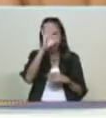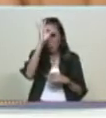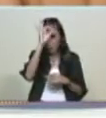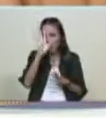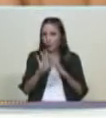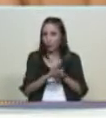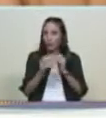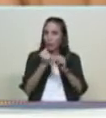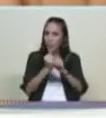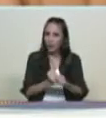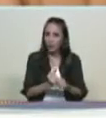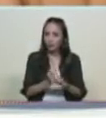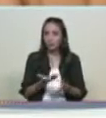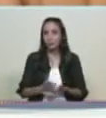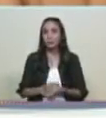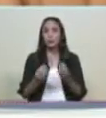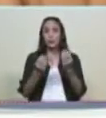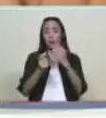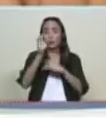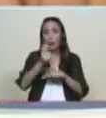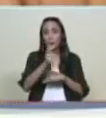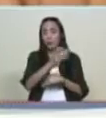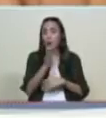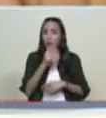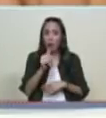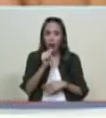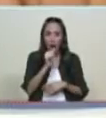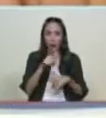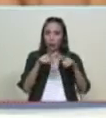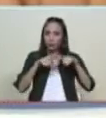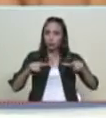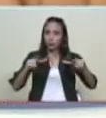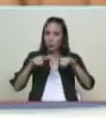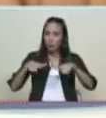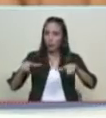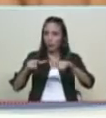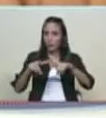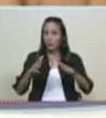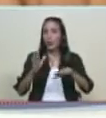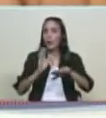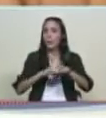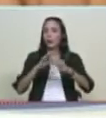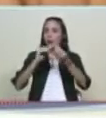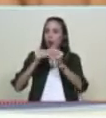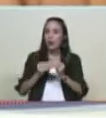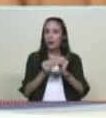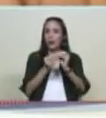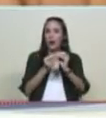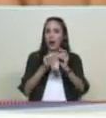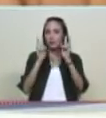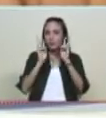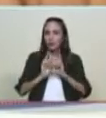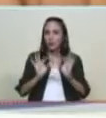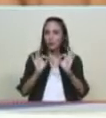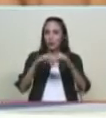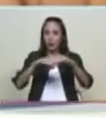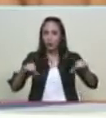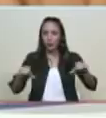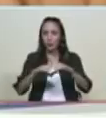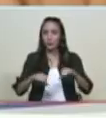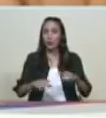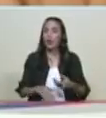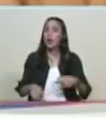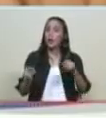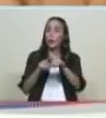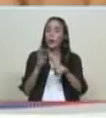embargo previendo el servicio al sector salud también estamos activando un plan de contingencia de cisterna para